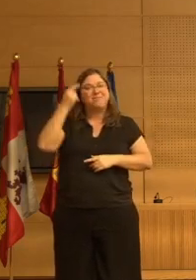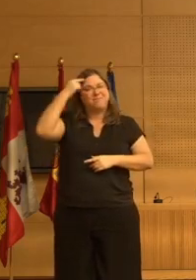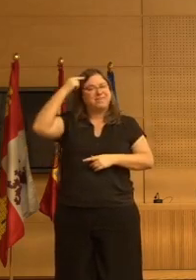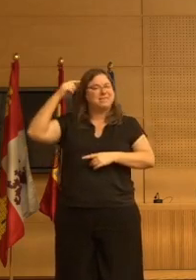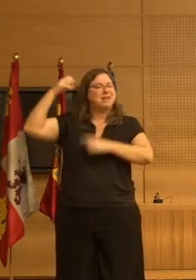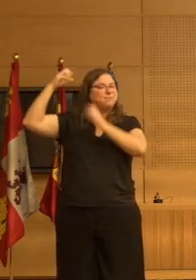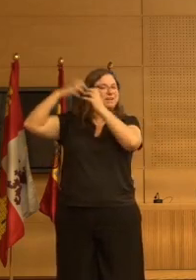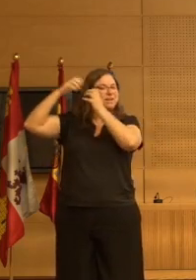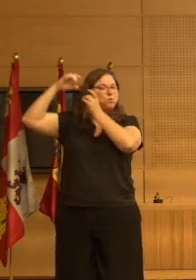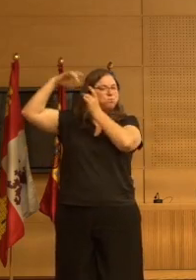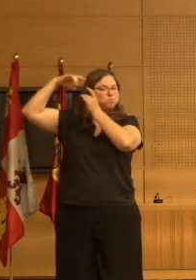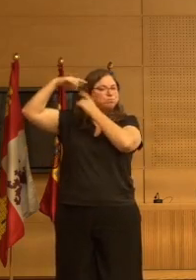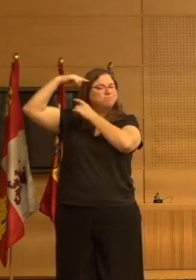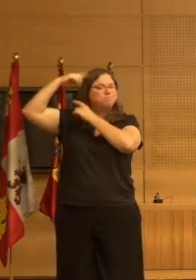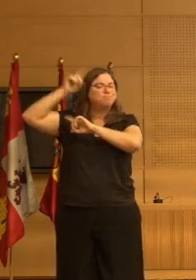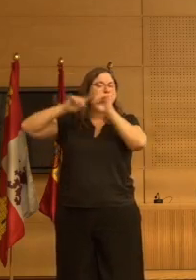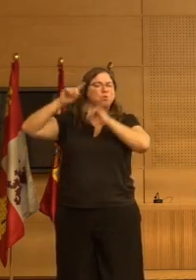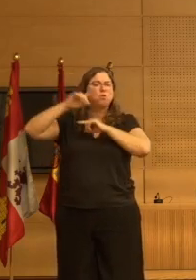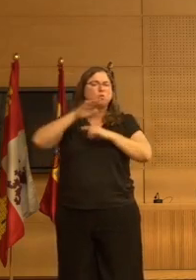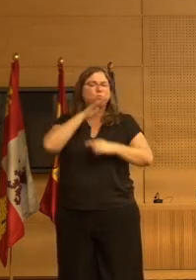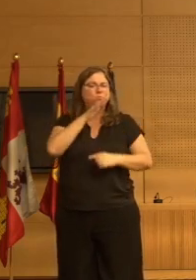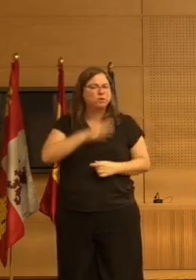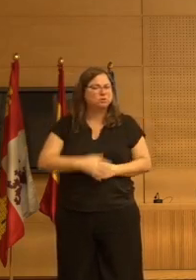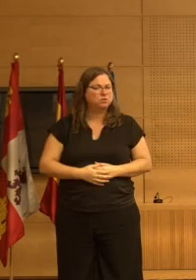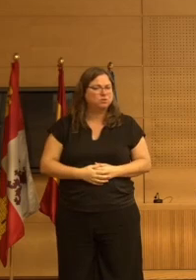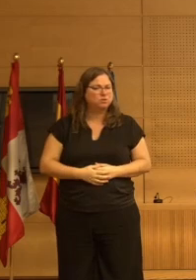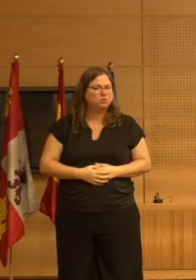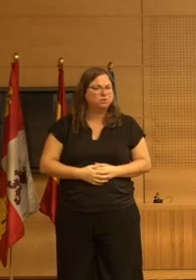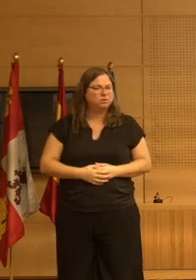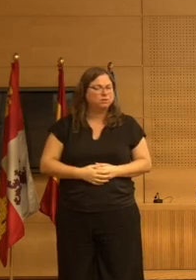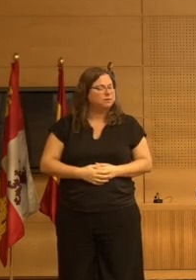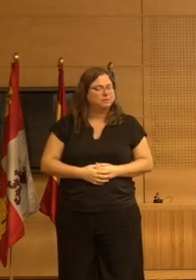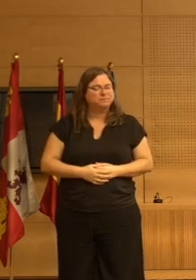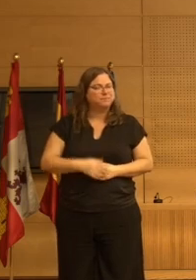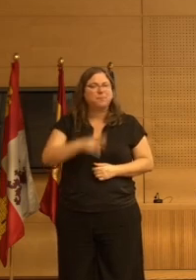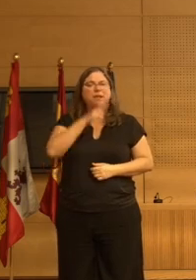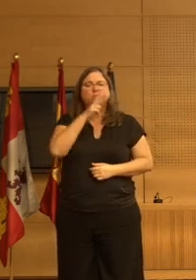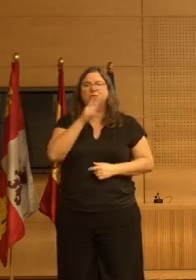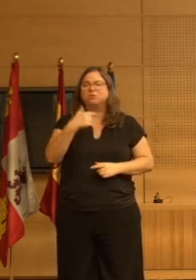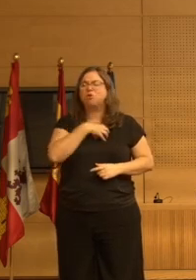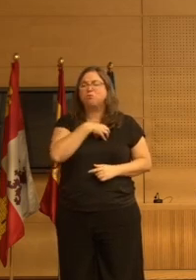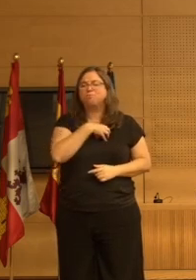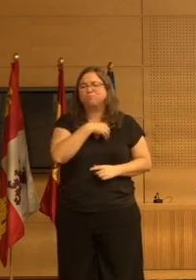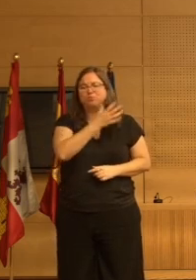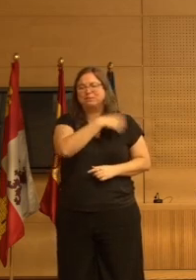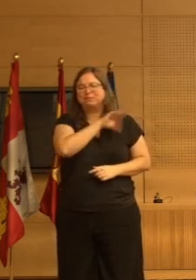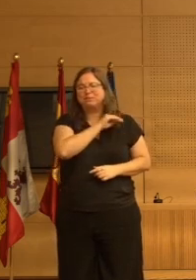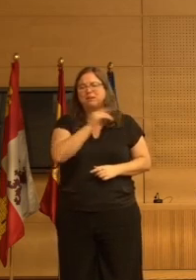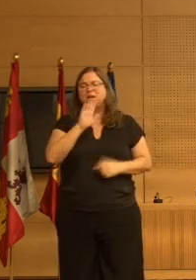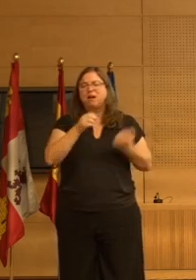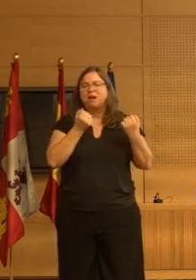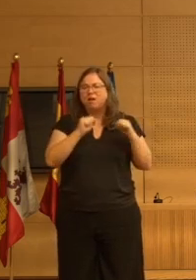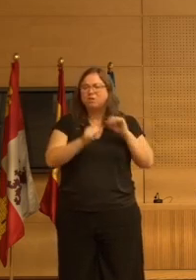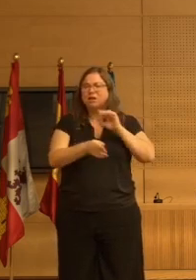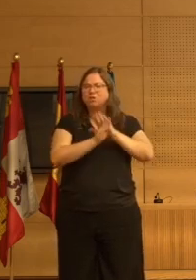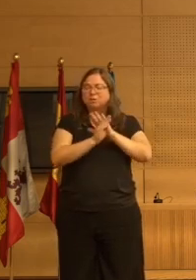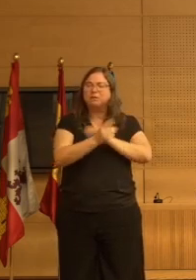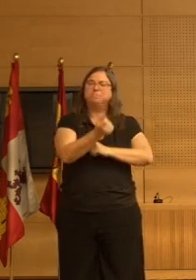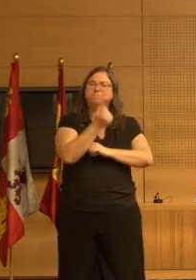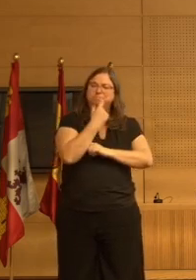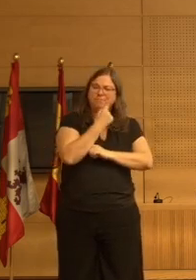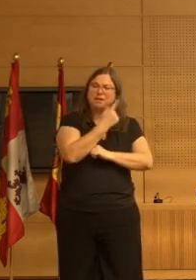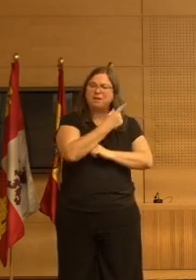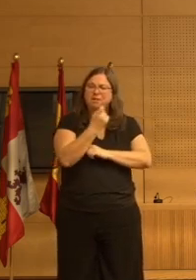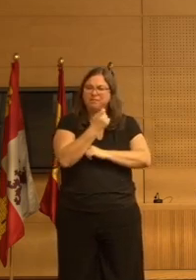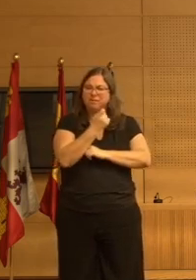el manejo farmacológico realmente sería casi inconcebible aunque nos sigamos insistiendo en dar fármacos para que los